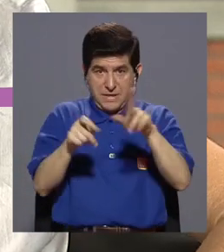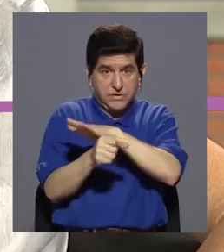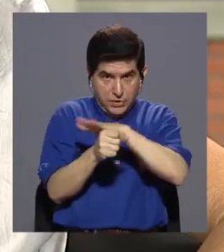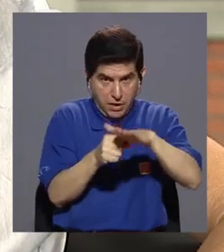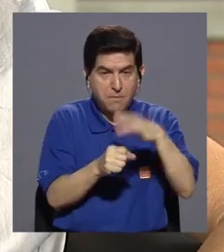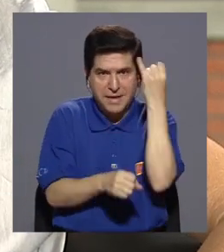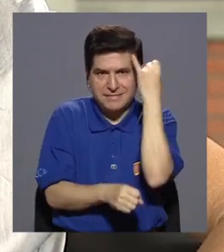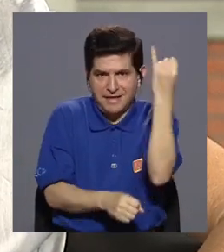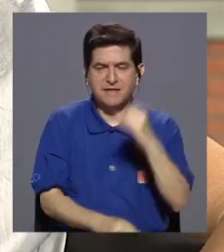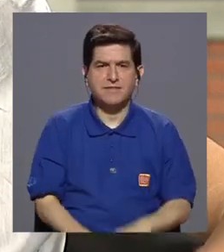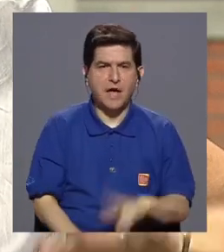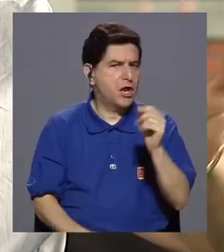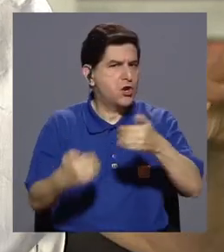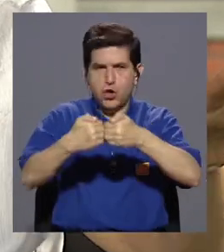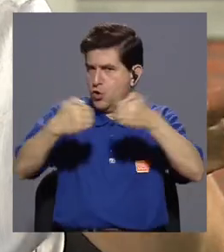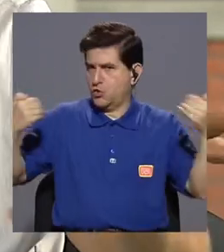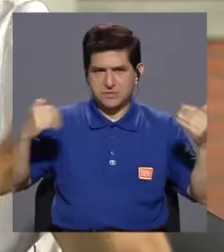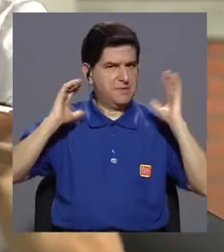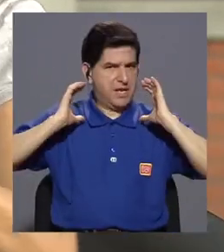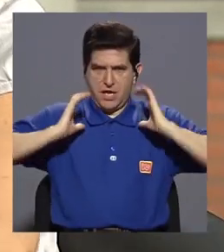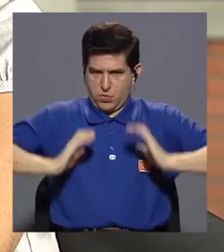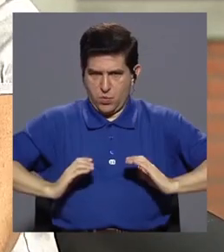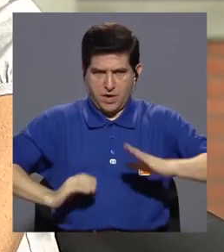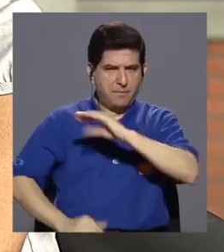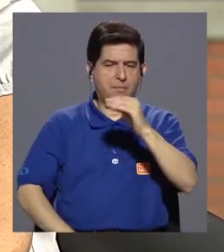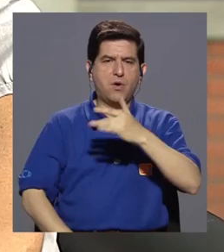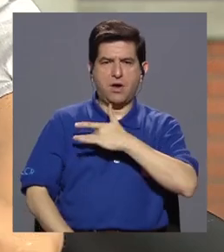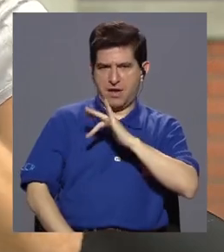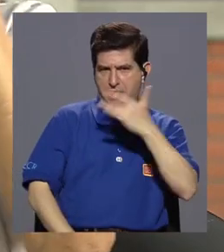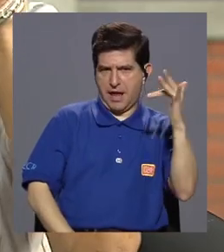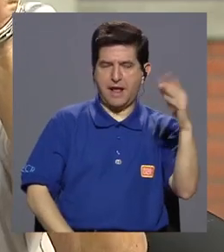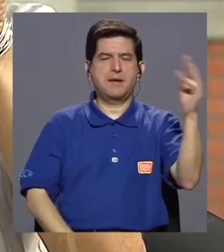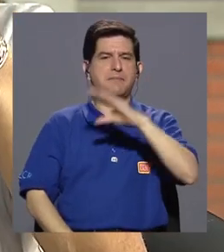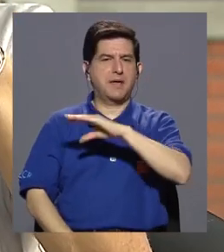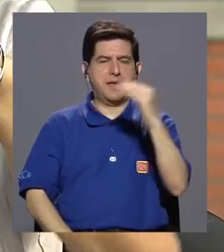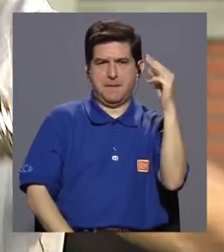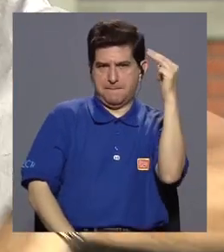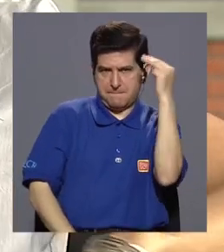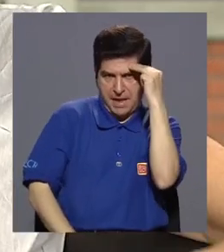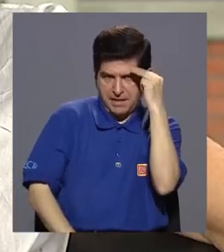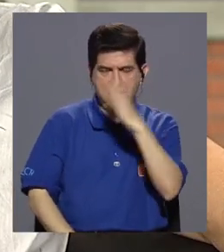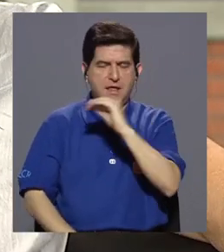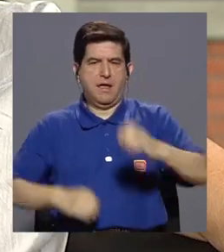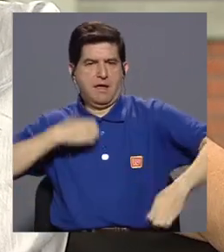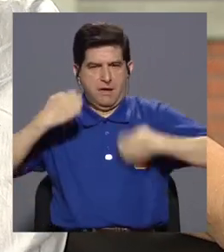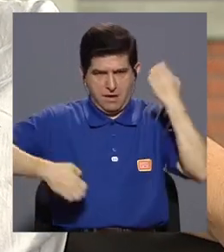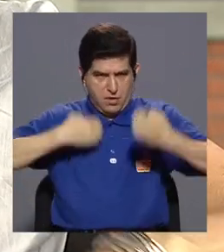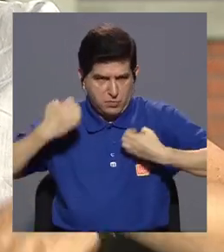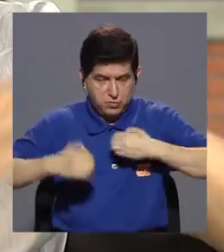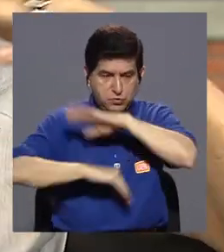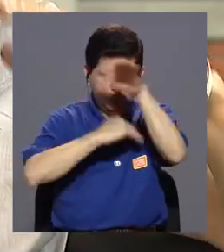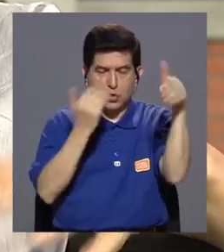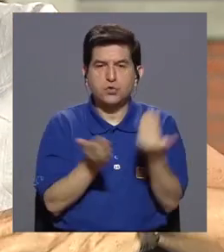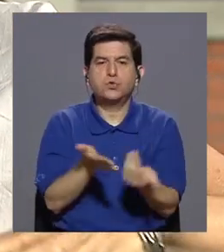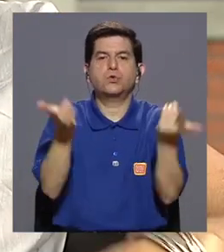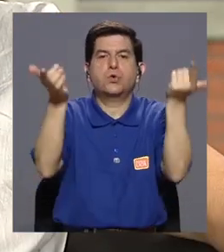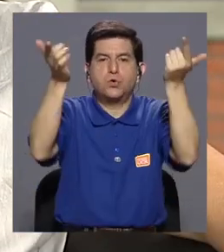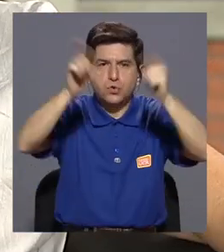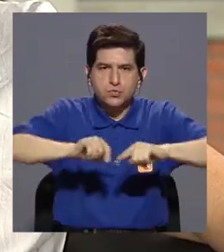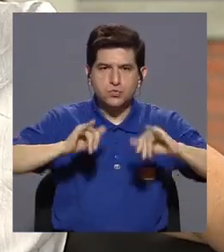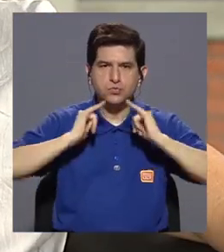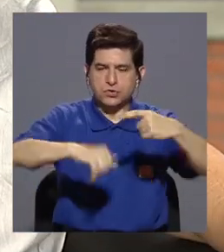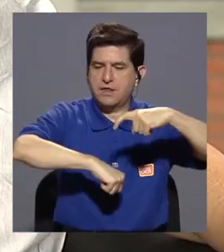totalidad, no separar el cuerpo del alma, de la mente, de las emociones. Todo nos pasa